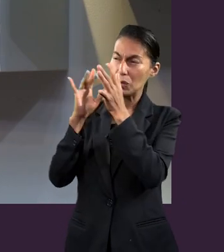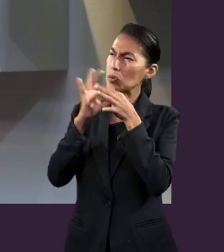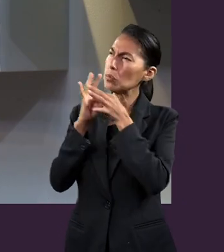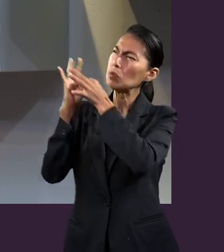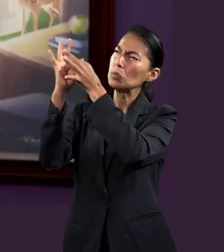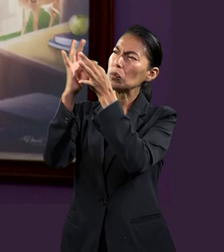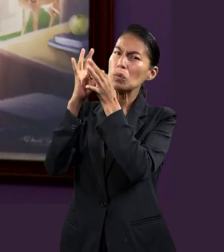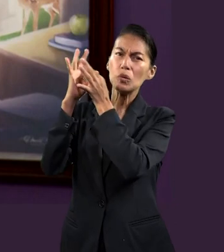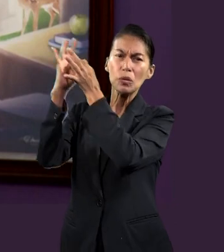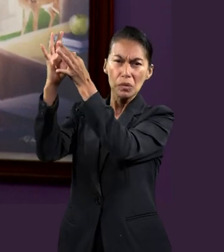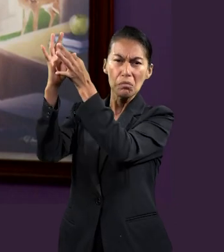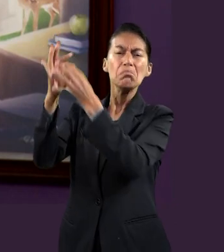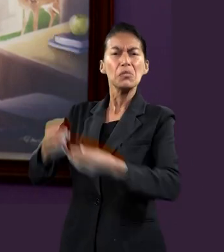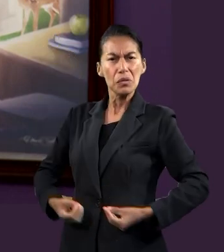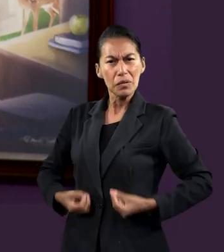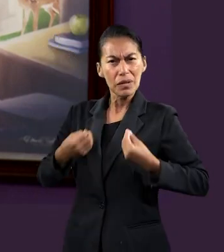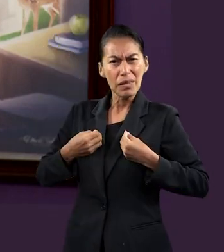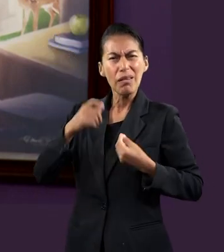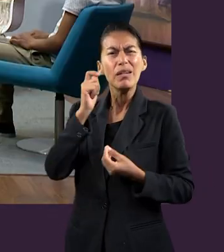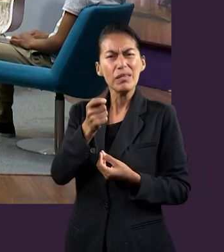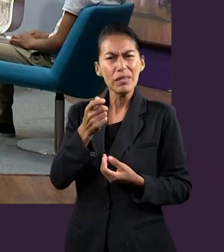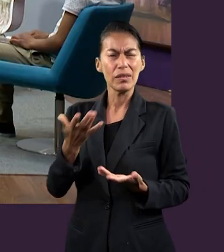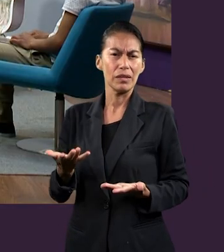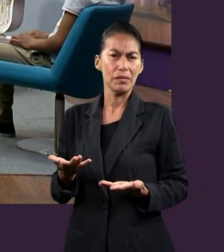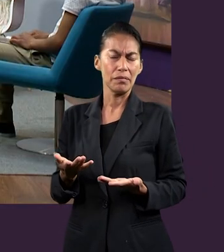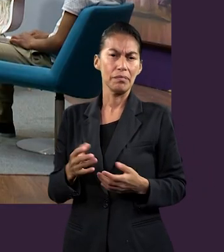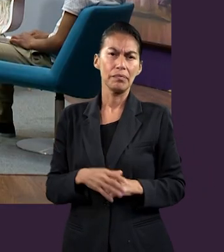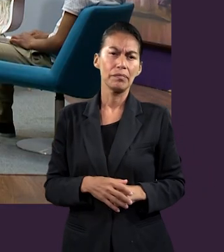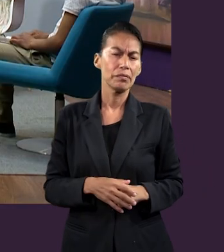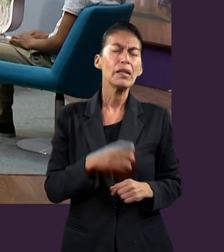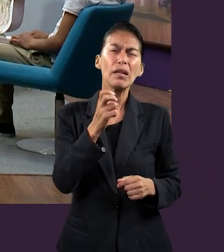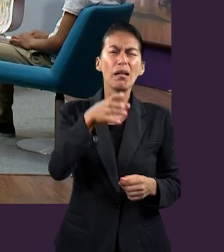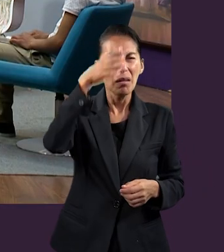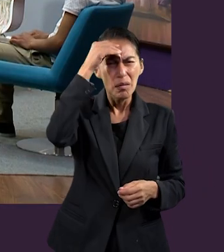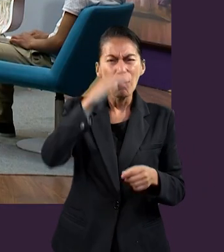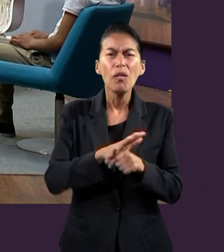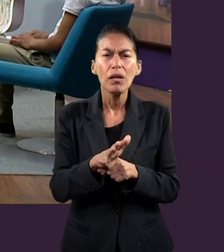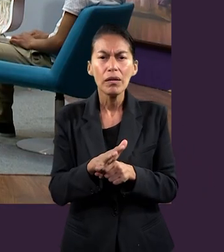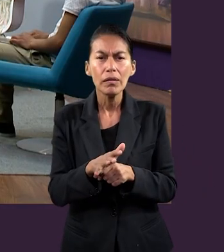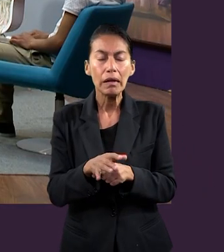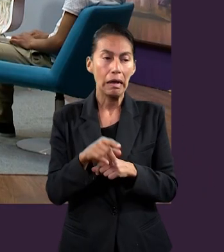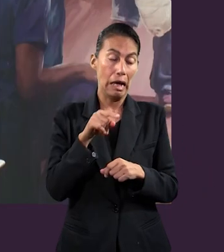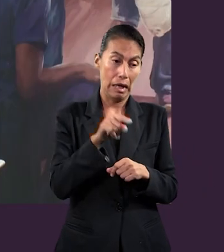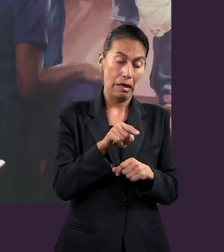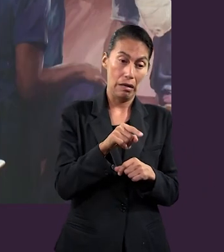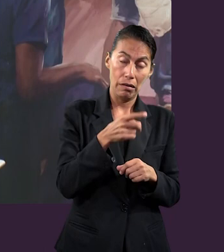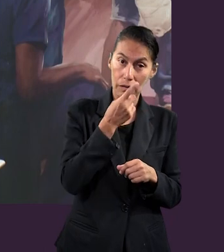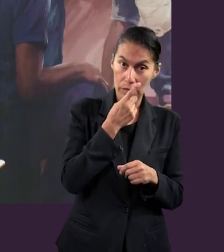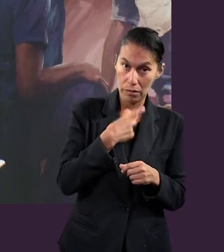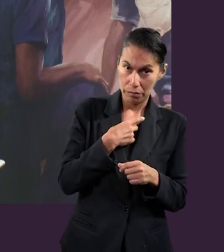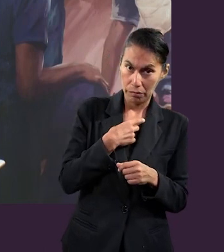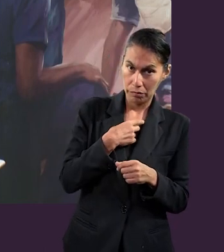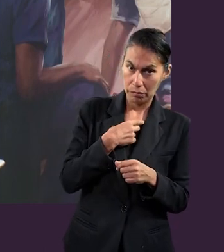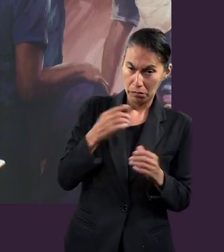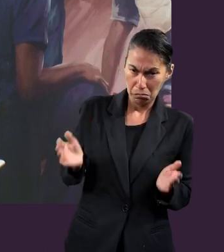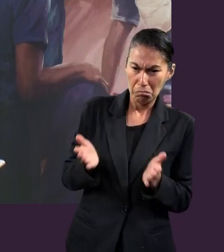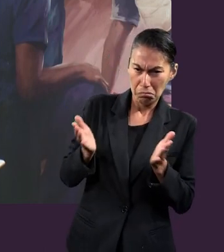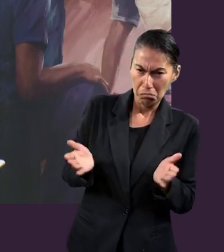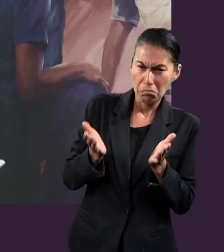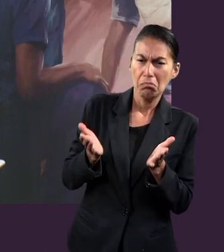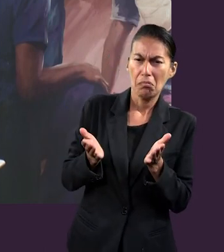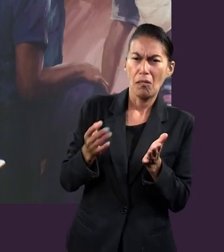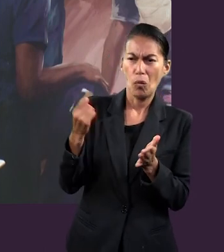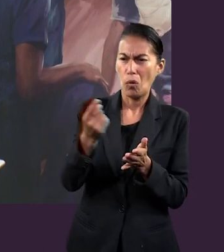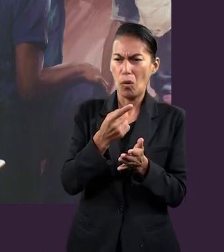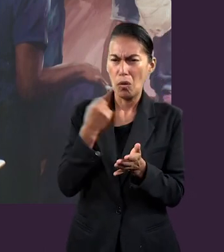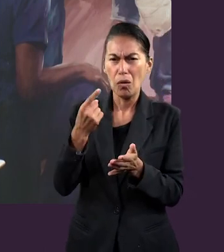unidos a Cristo. ¿Qué nos enseñan estos textos? Pues aquí se nos insta a vivir en solidaridad,